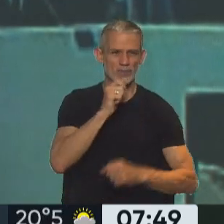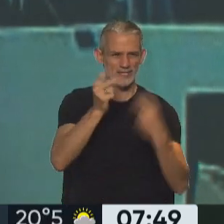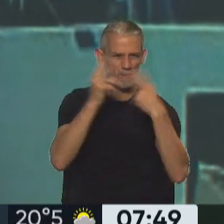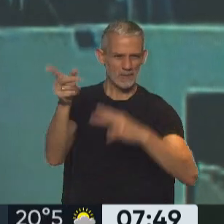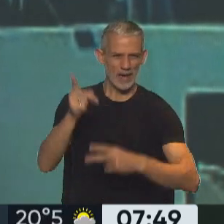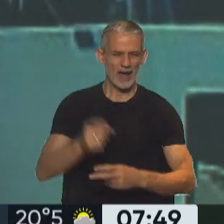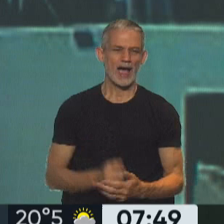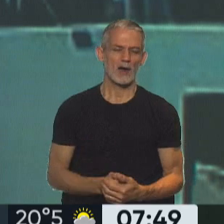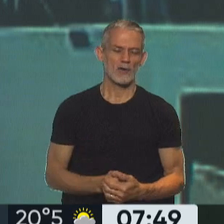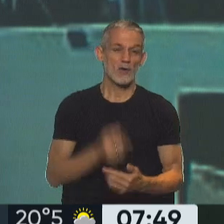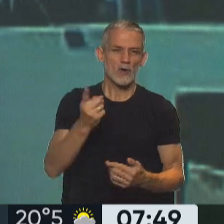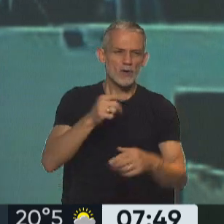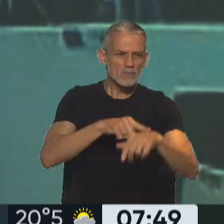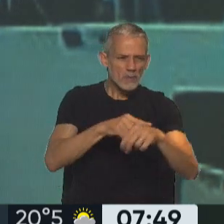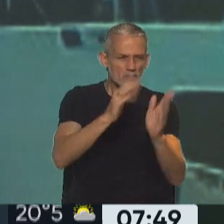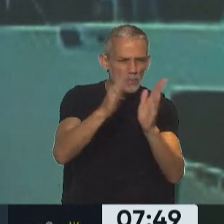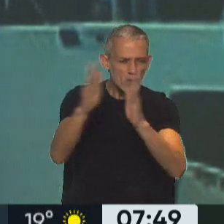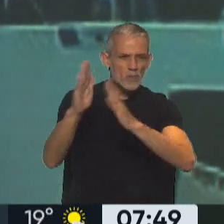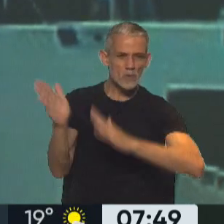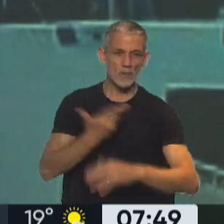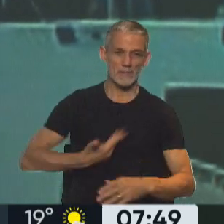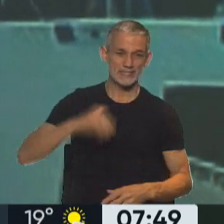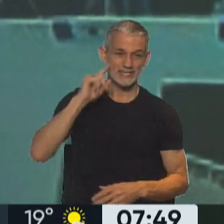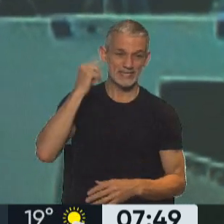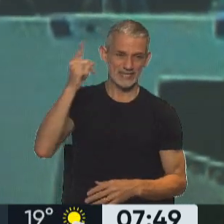cada una de las instancias del viaje del presidente de la Nación.